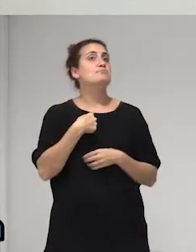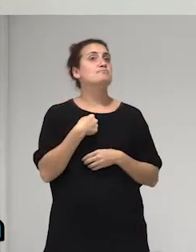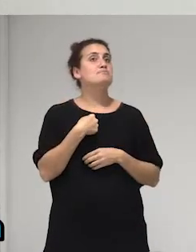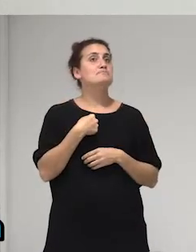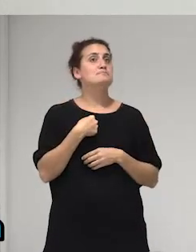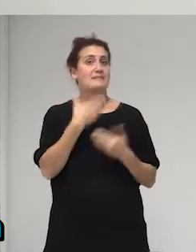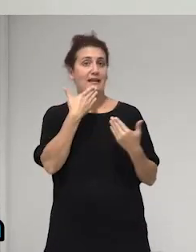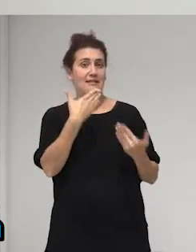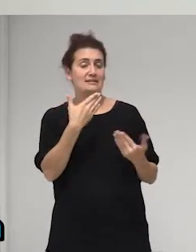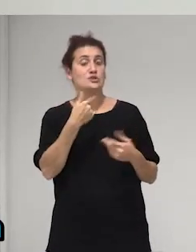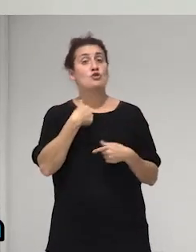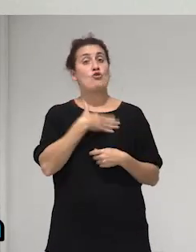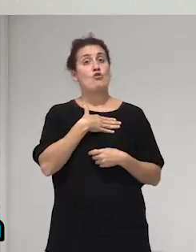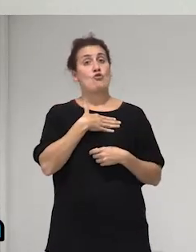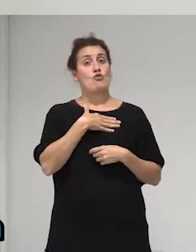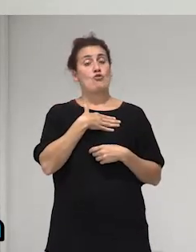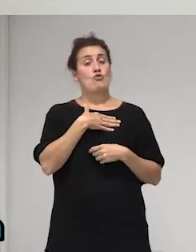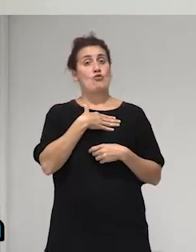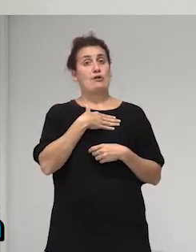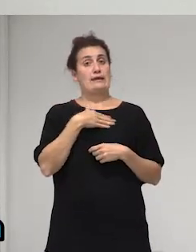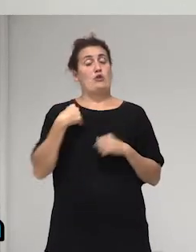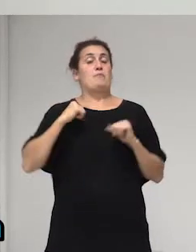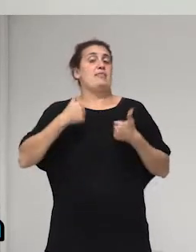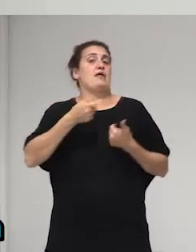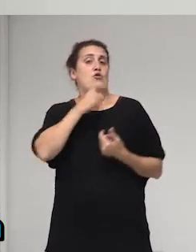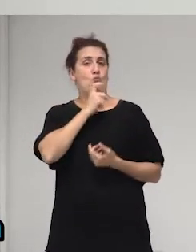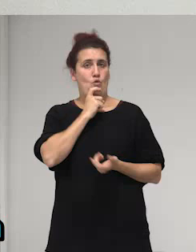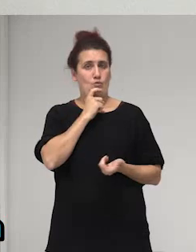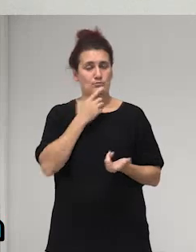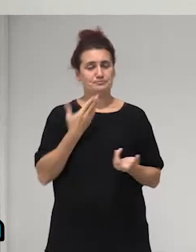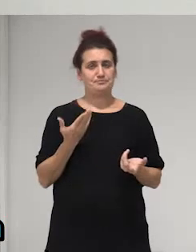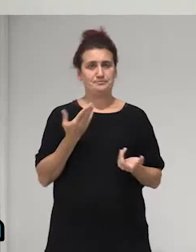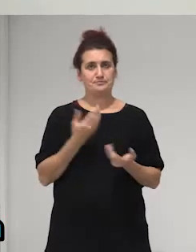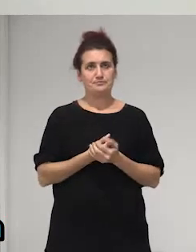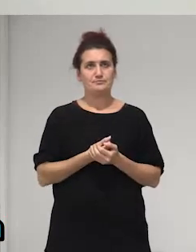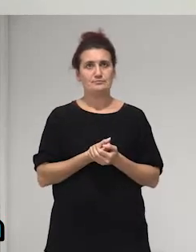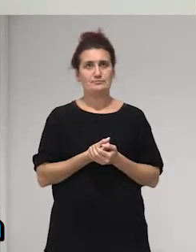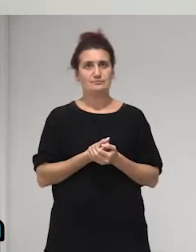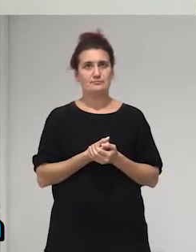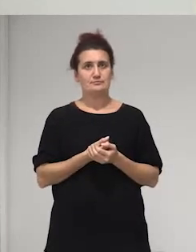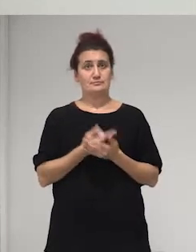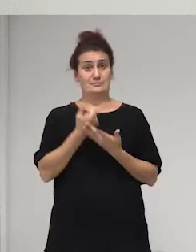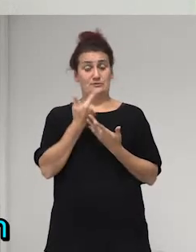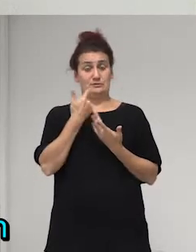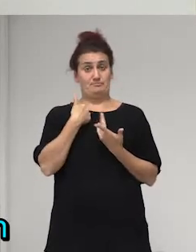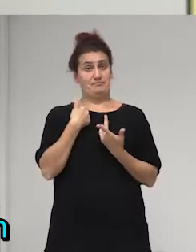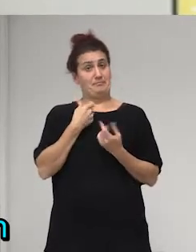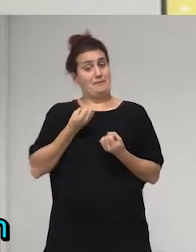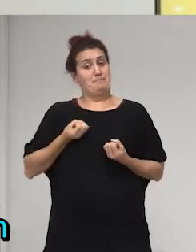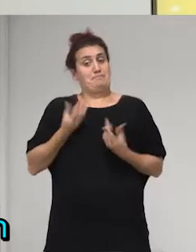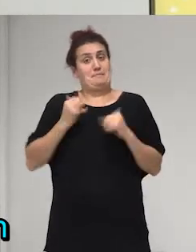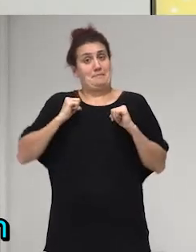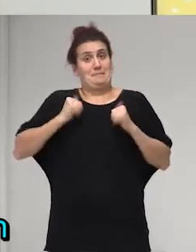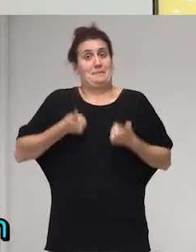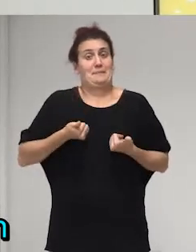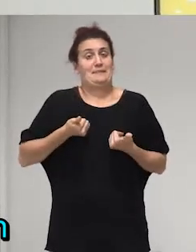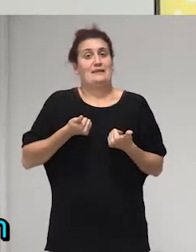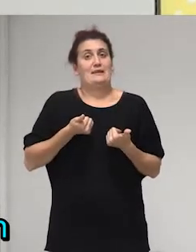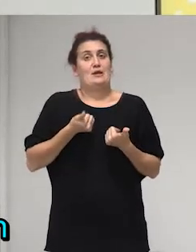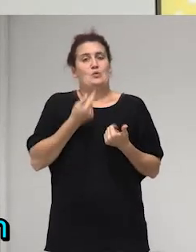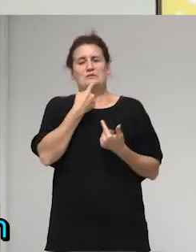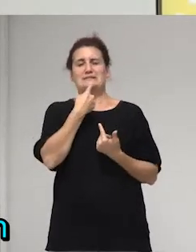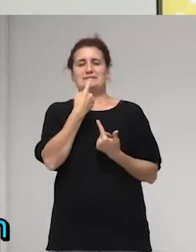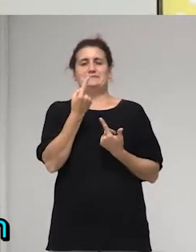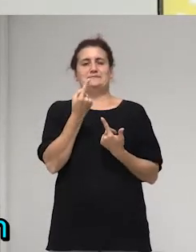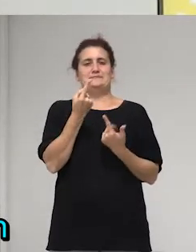gracias yo quiero bueno empezar mi intervención como contándoles